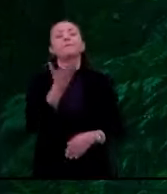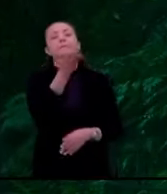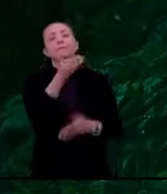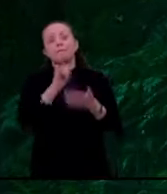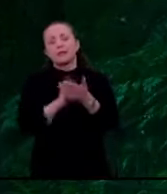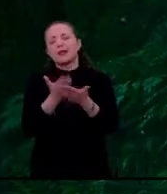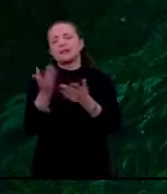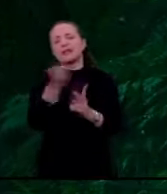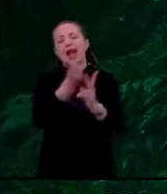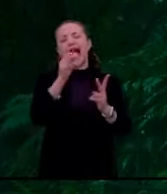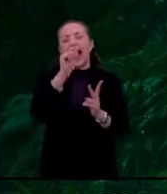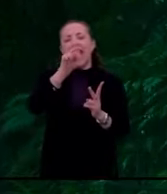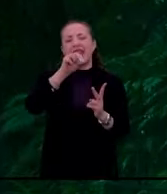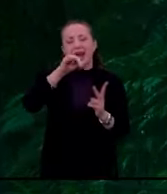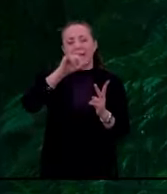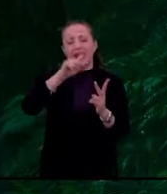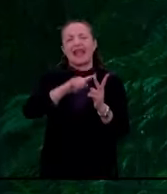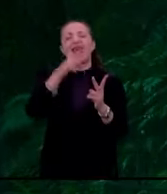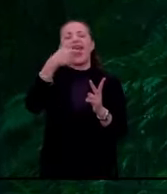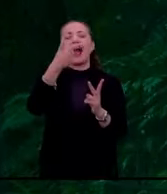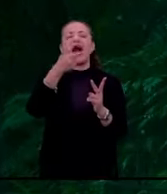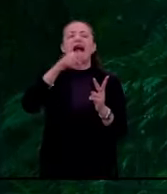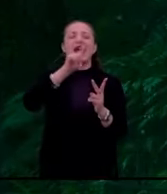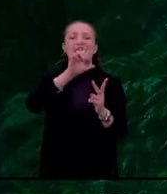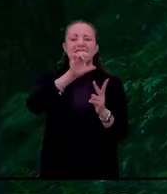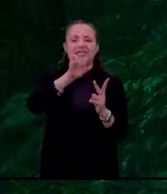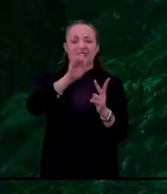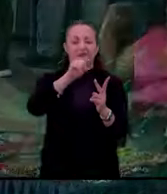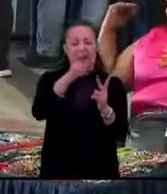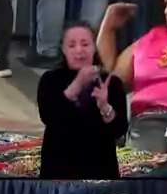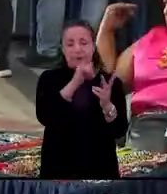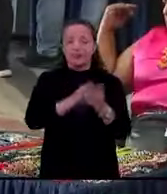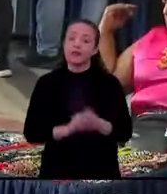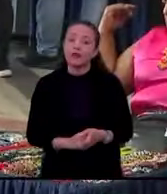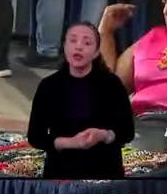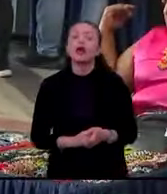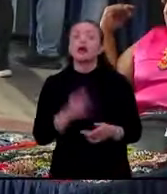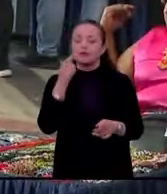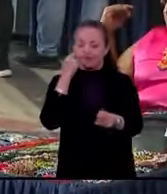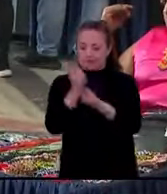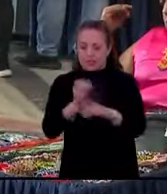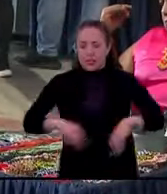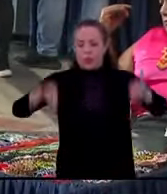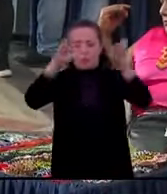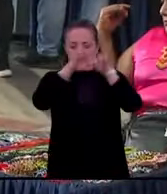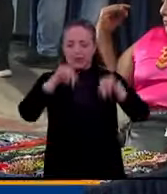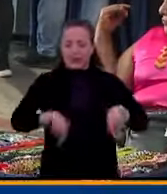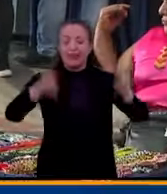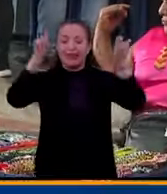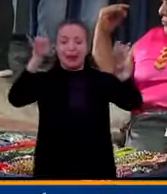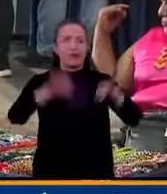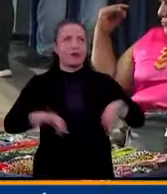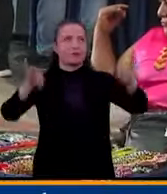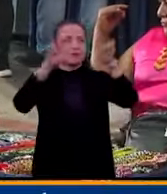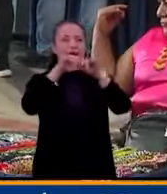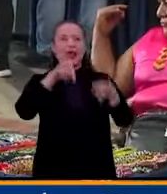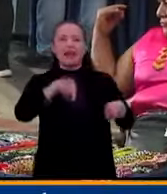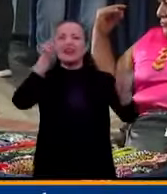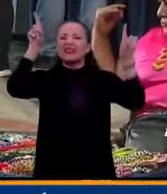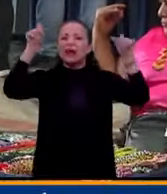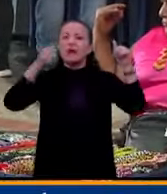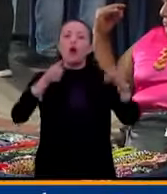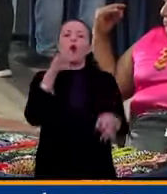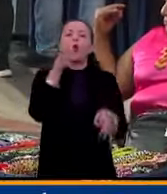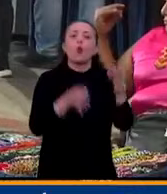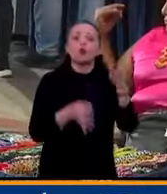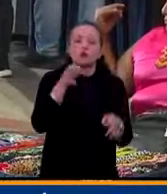Así es, Catrina, tema clave en este tercer día de COP16, donde se habla precisamente de eso, de la justicia y de